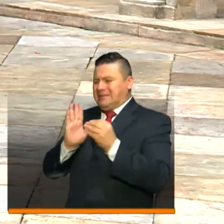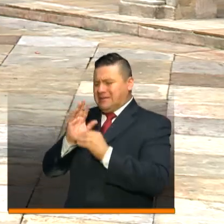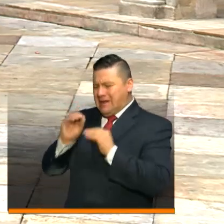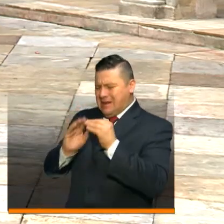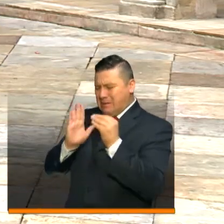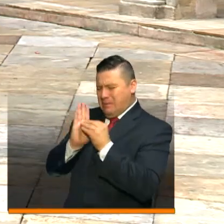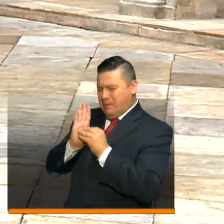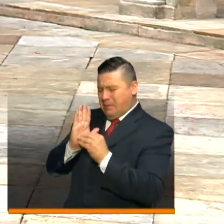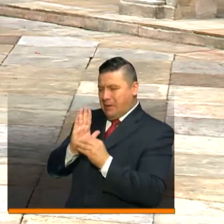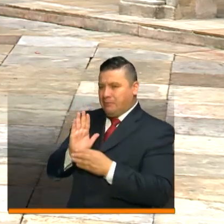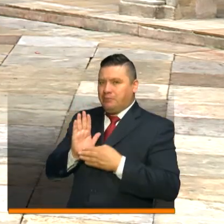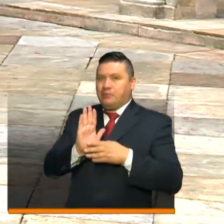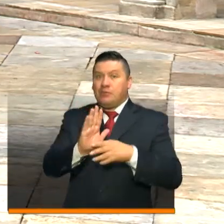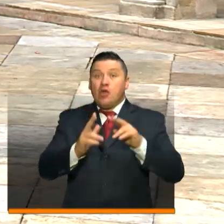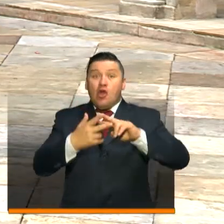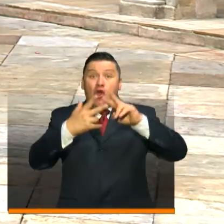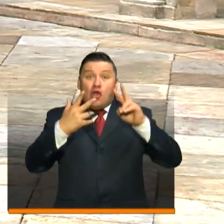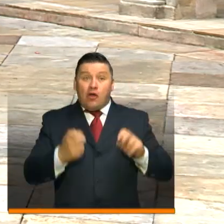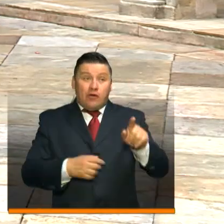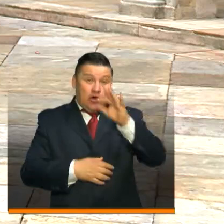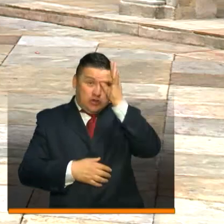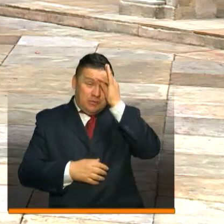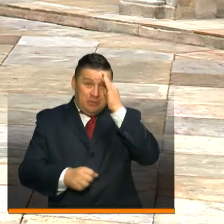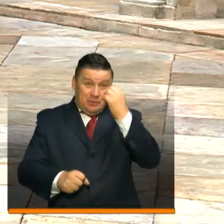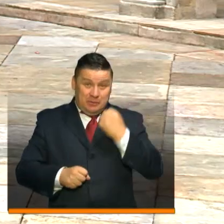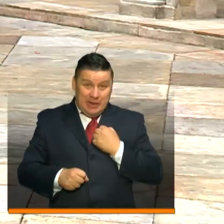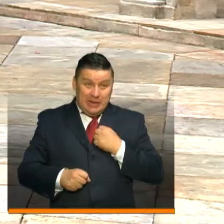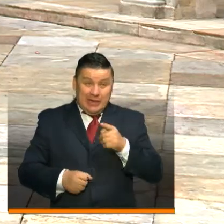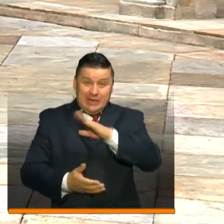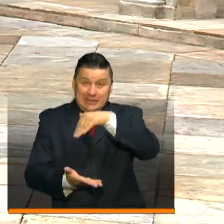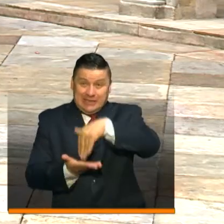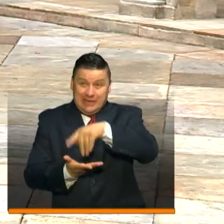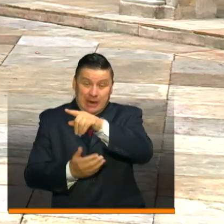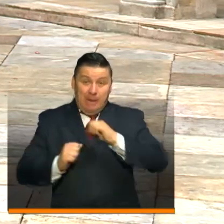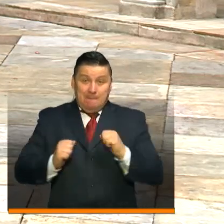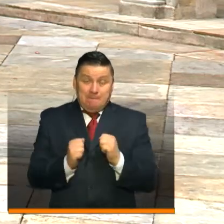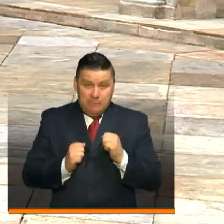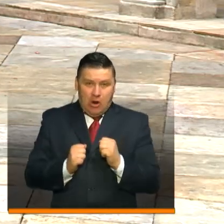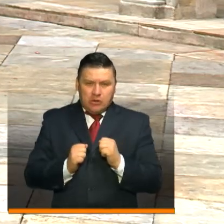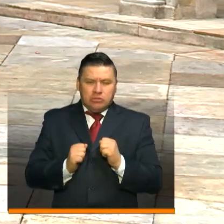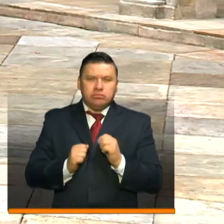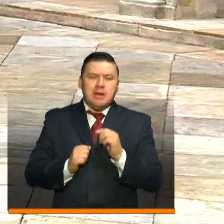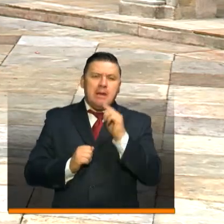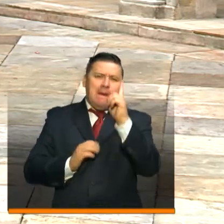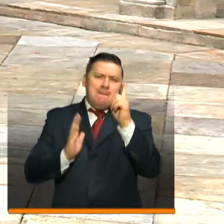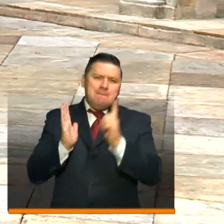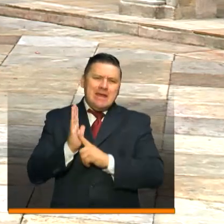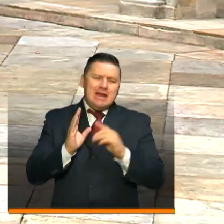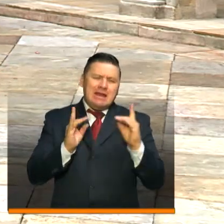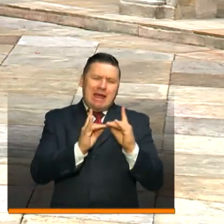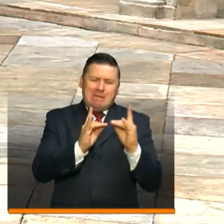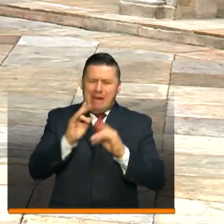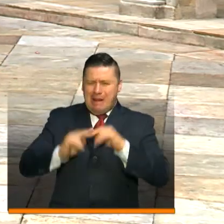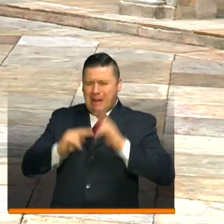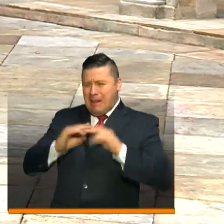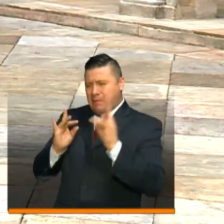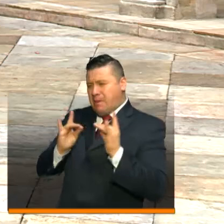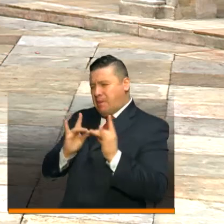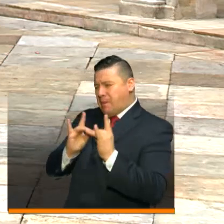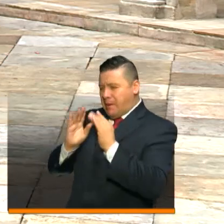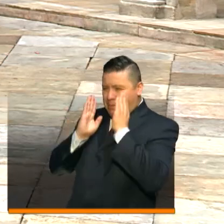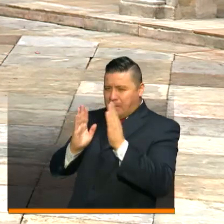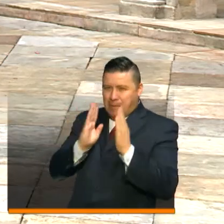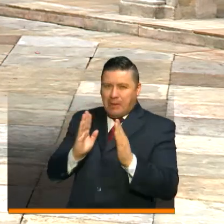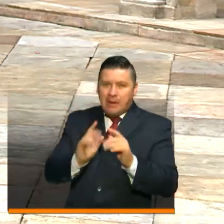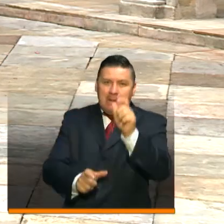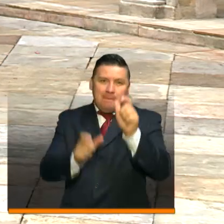Por eso, en el recinto de Corferias y en el Hospital Militar Central, en Bogotá, se adecuaron miles de camas para aumentar la capacidad de atención